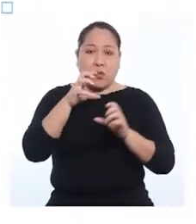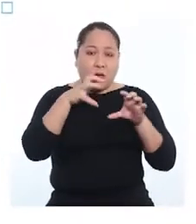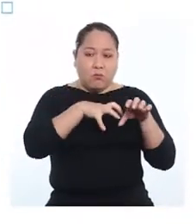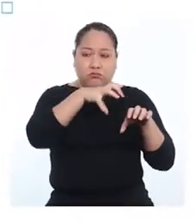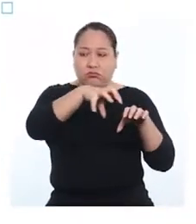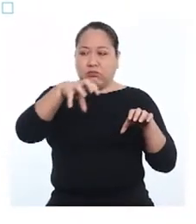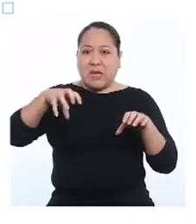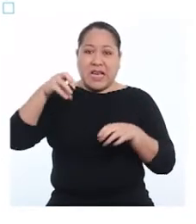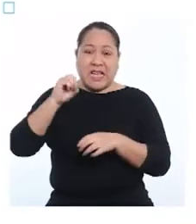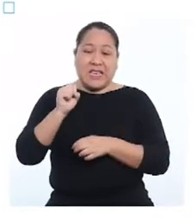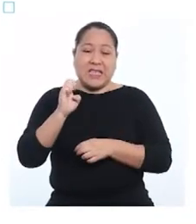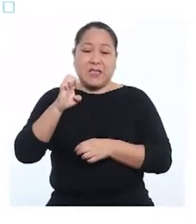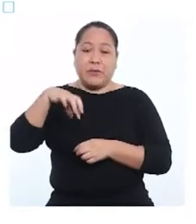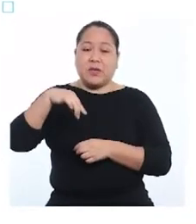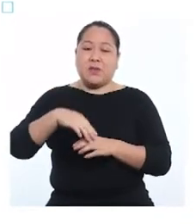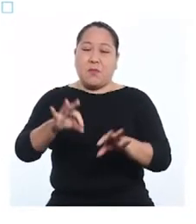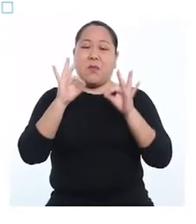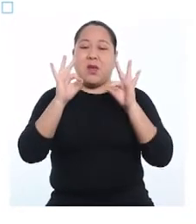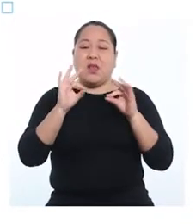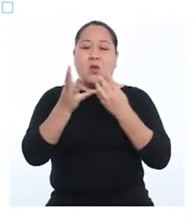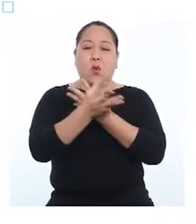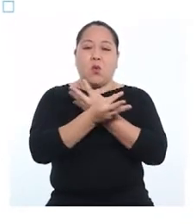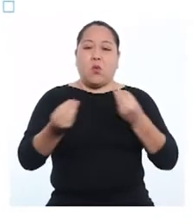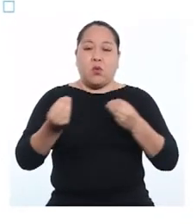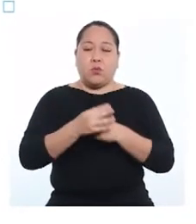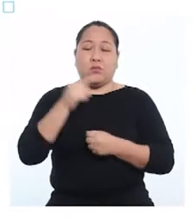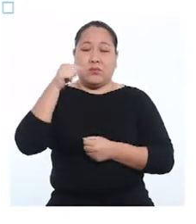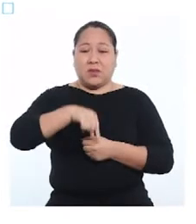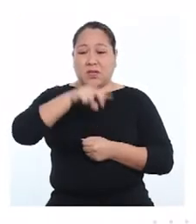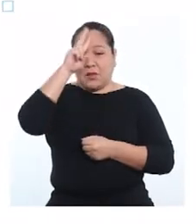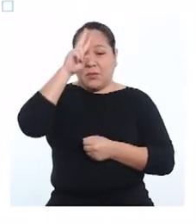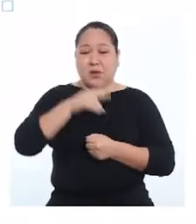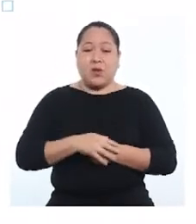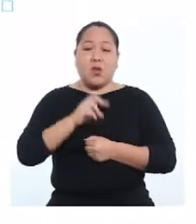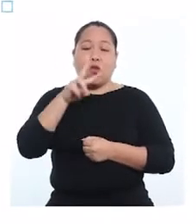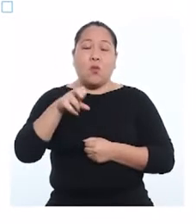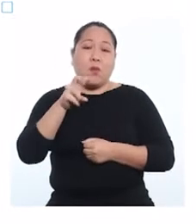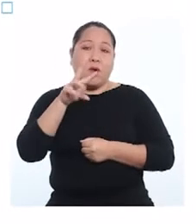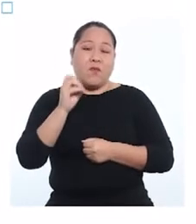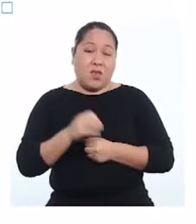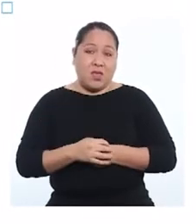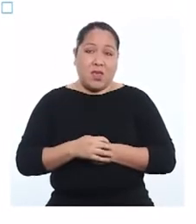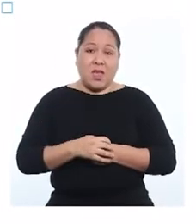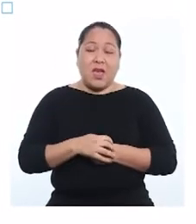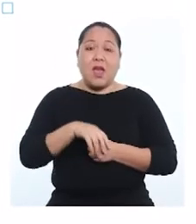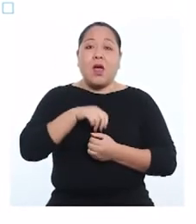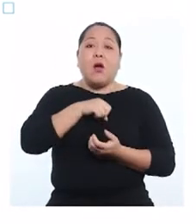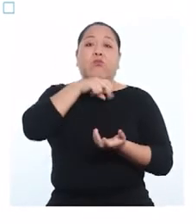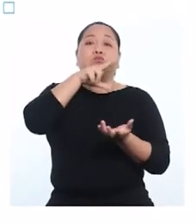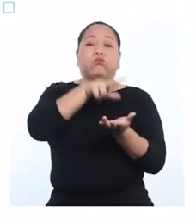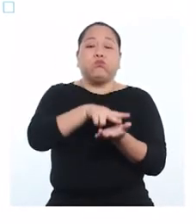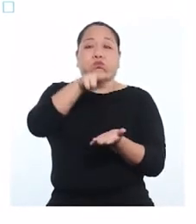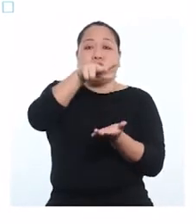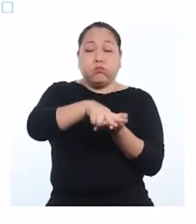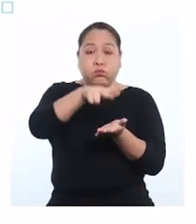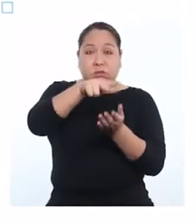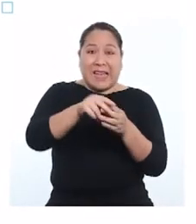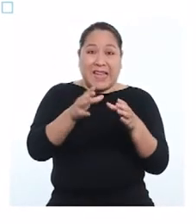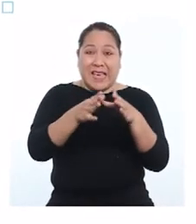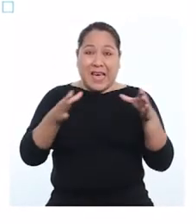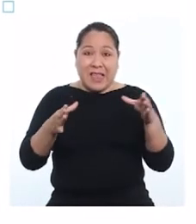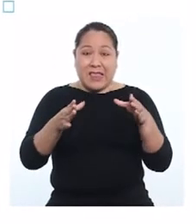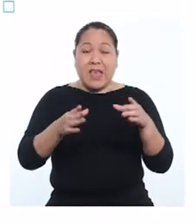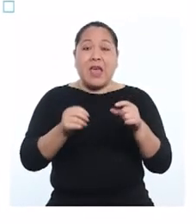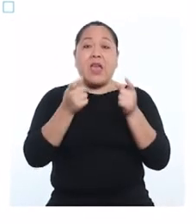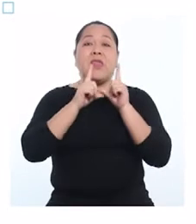actualmente en peligro de extinción. En el Perú, en el 2020, la rana gigante del lago Titicaca